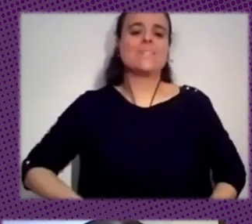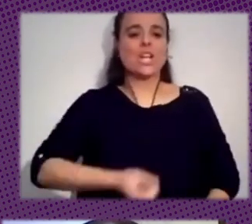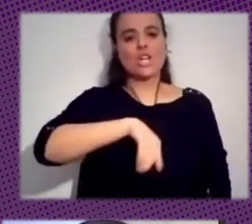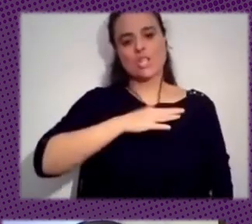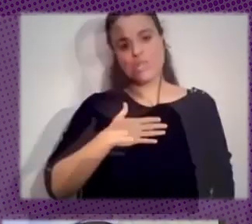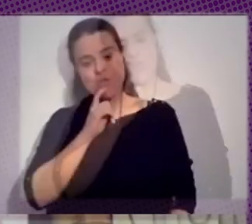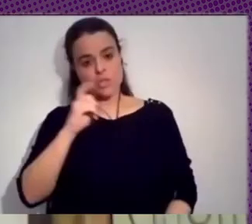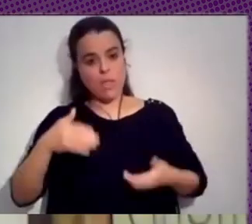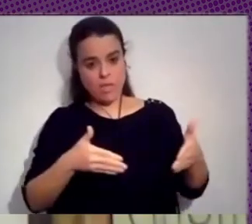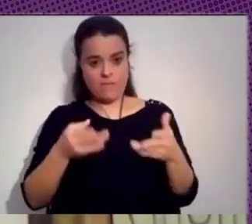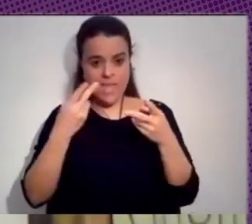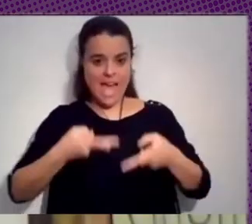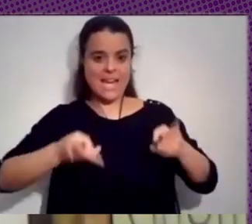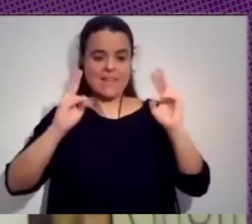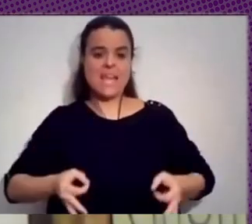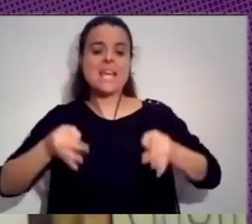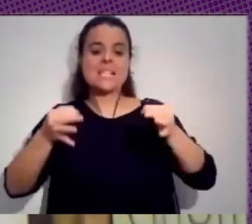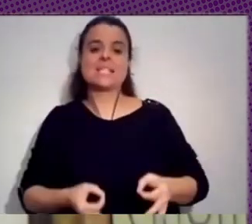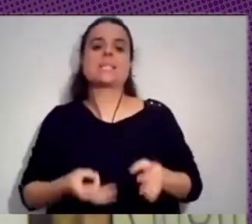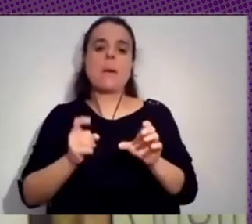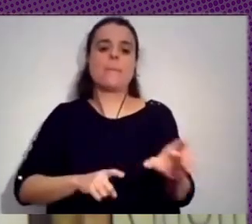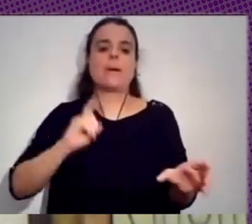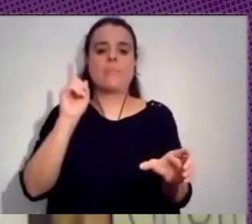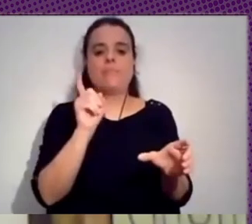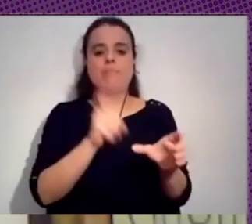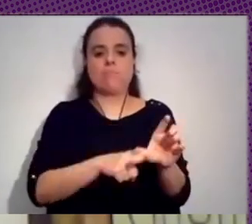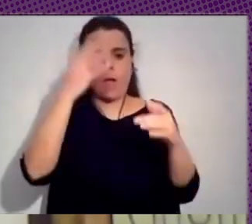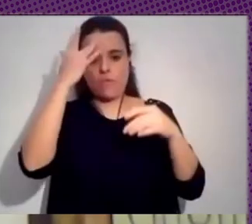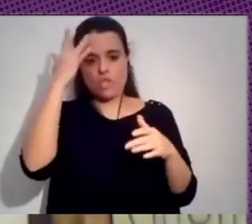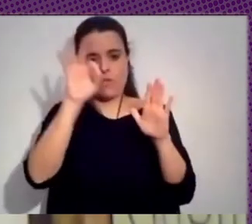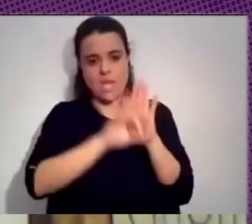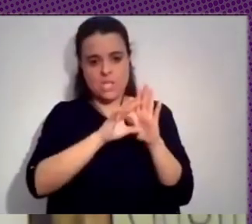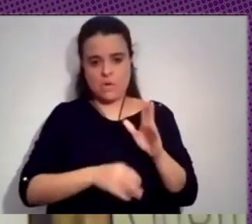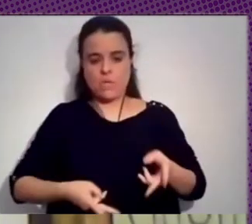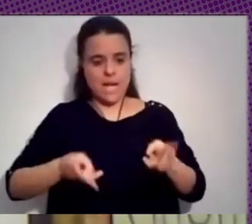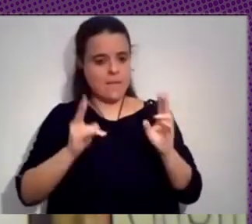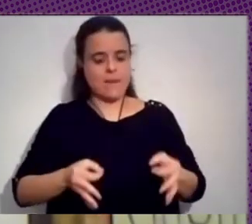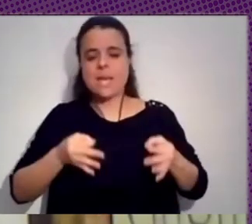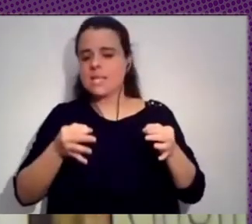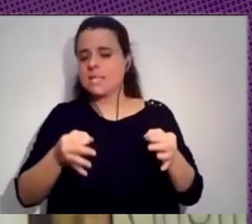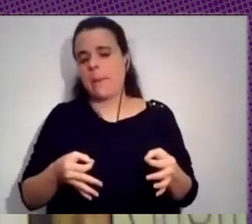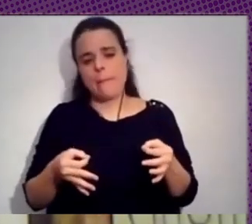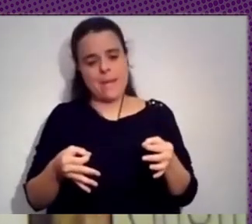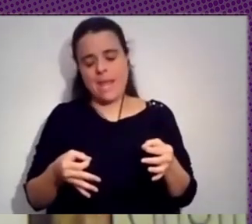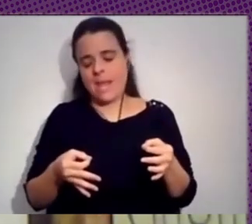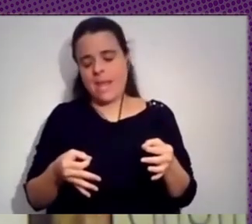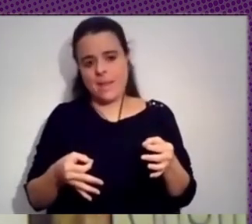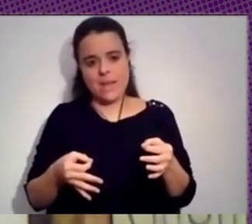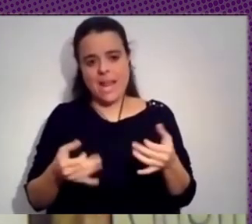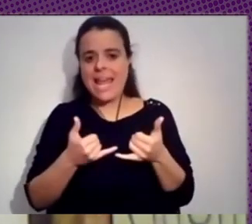Libre siempre nos adscribimos a la filosofía del software libre siempre lo llamamos software libre siempre estuvimos en la línea de